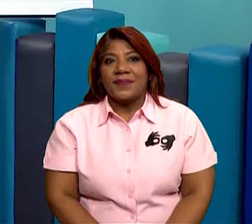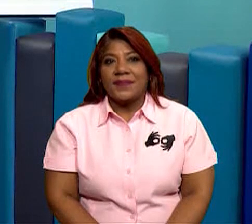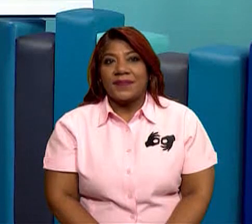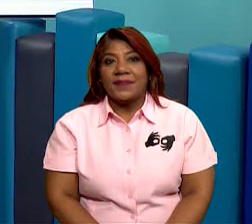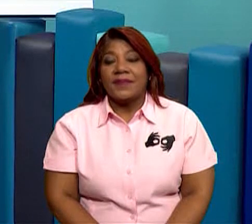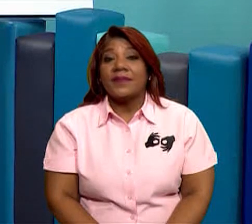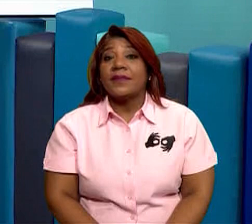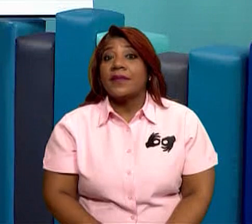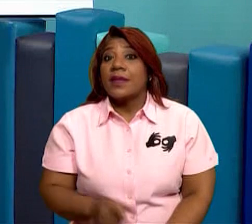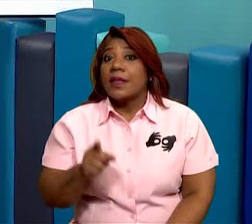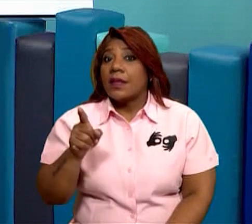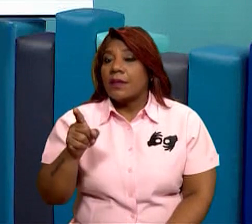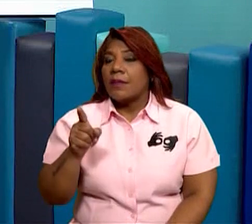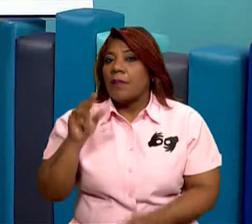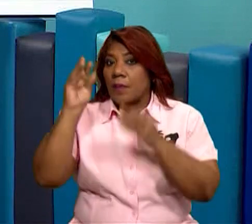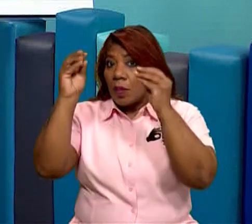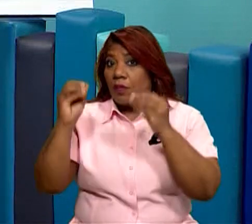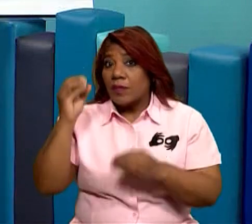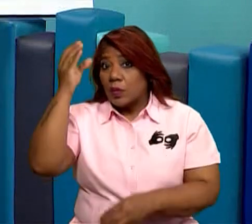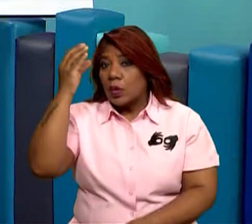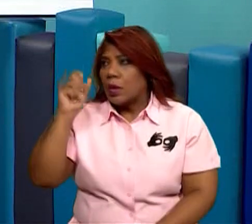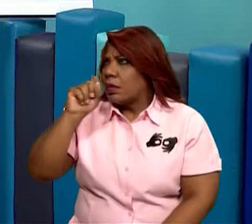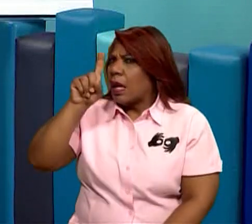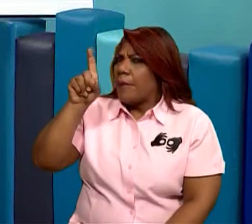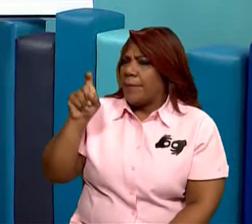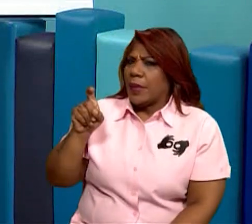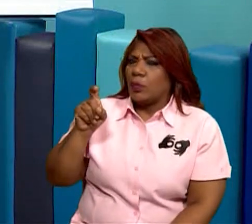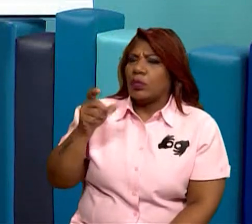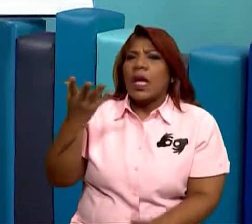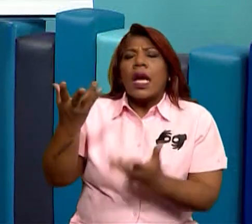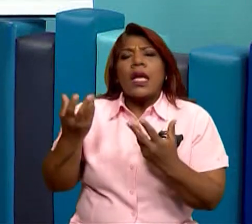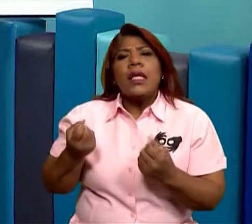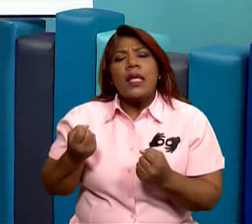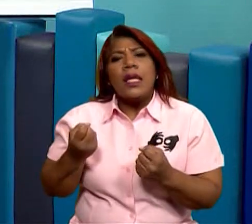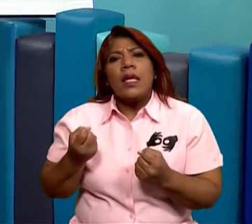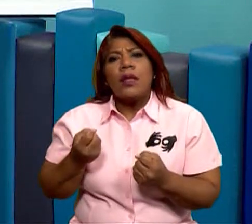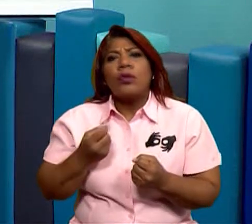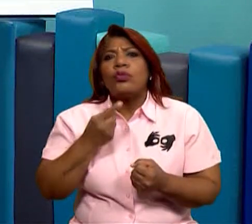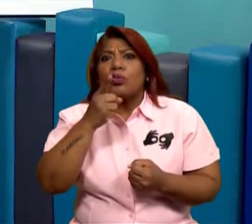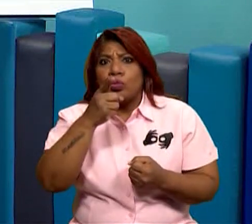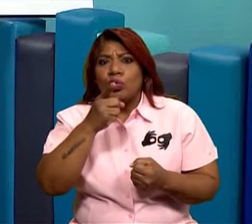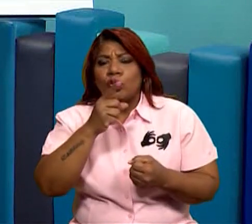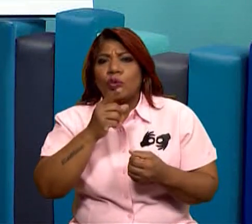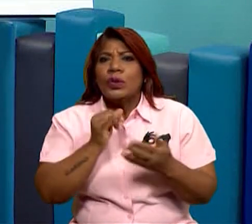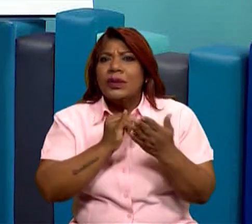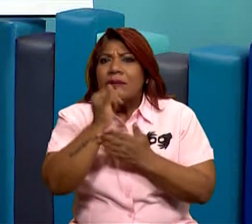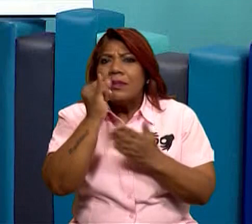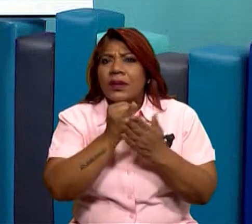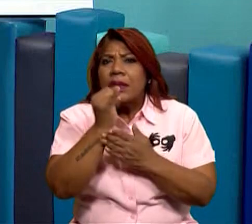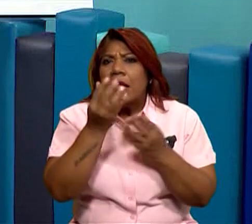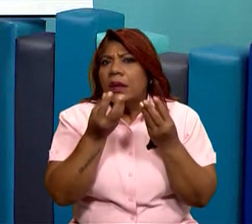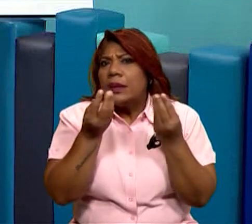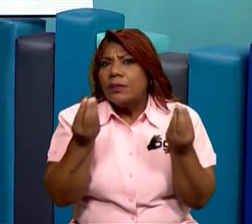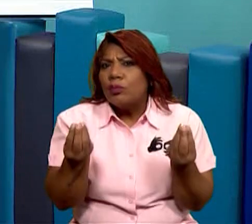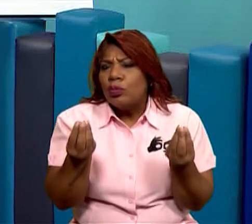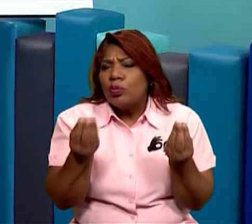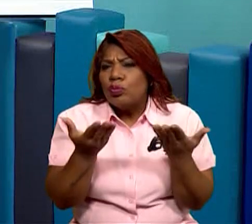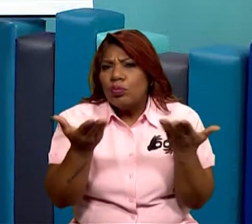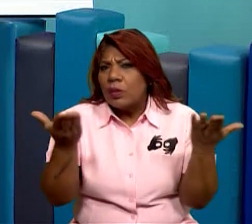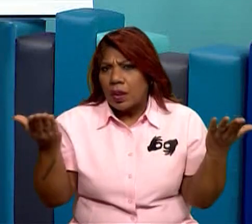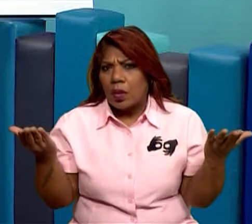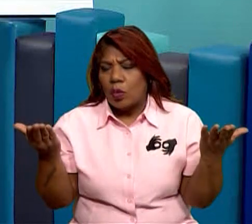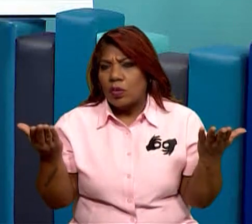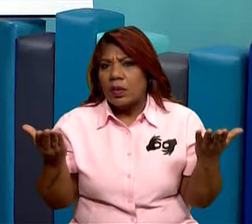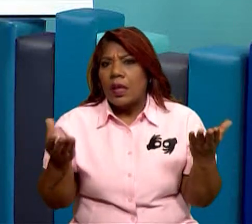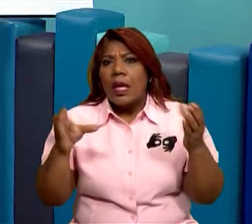Bien, Anton. Estábamos nosotros aquí conversando de los aportes que de pronto tú hiciste